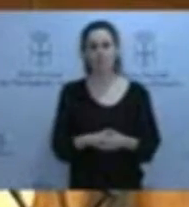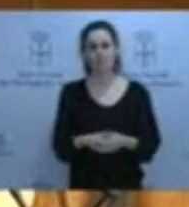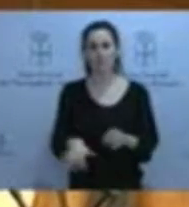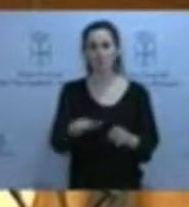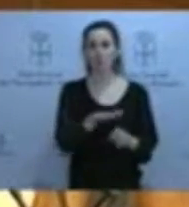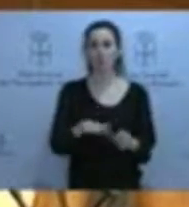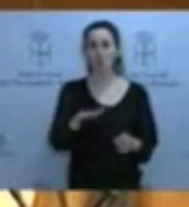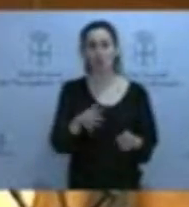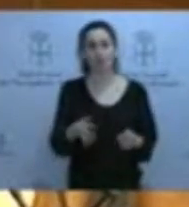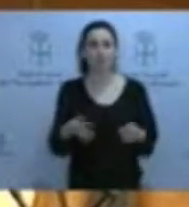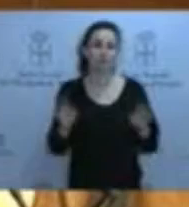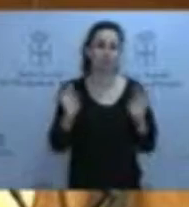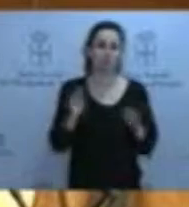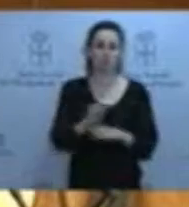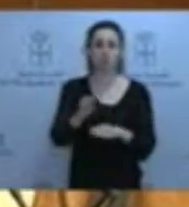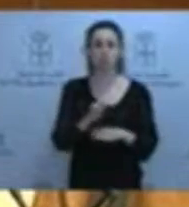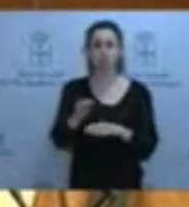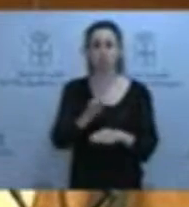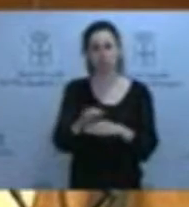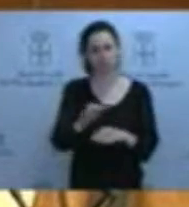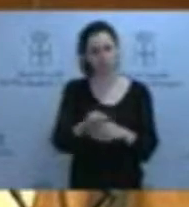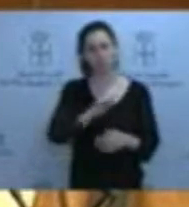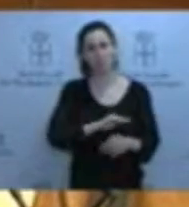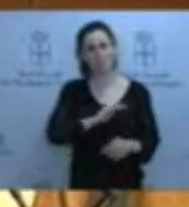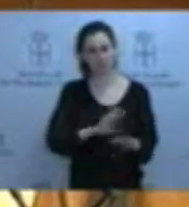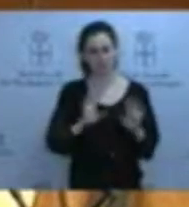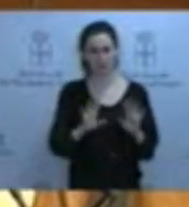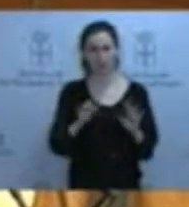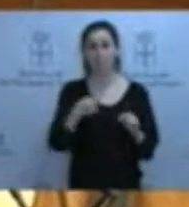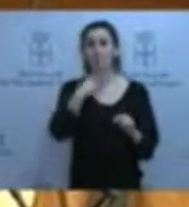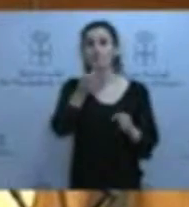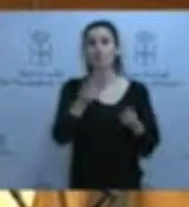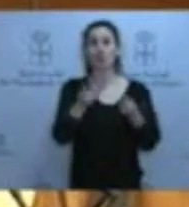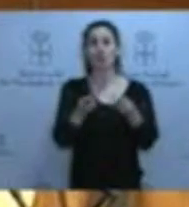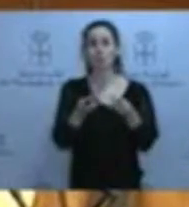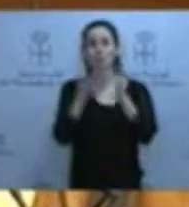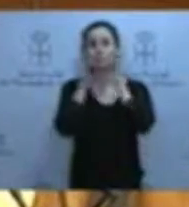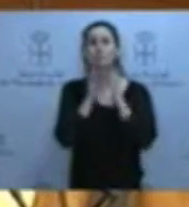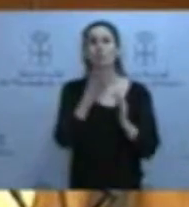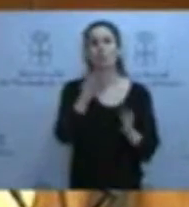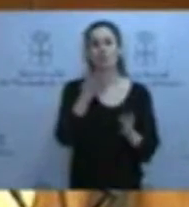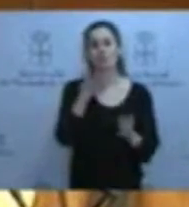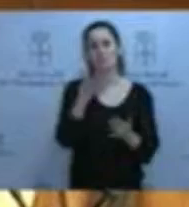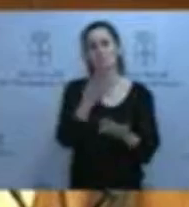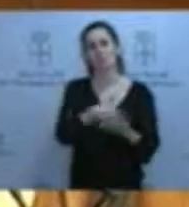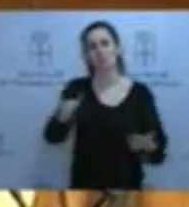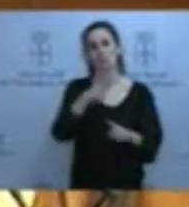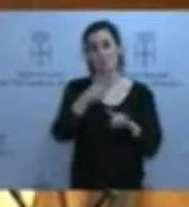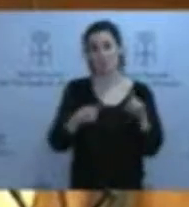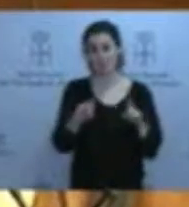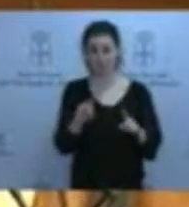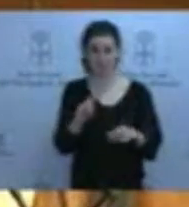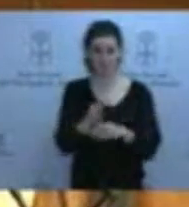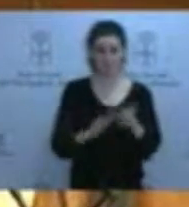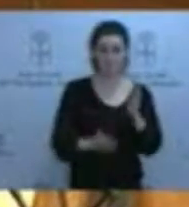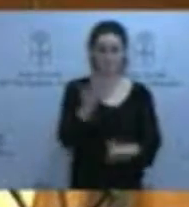estamos invirtiendo cantidades yo creo que muy sustanciales. Mire, le digo en números redondos más de cuatro millones y medio hemos invertido desde